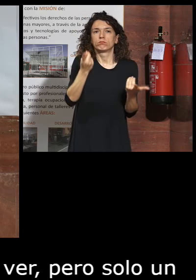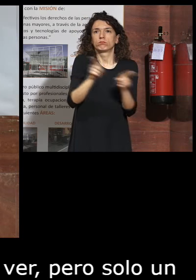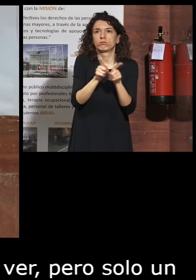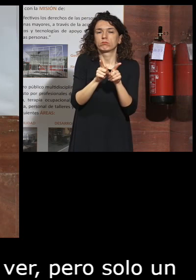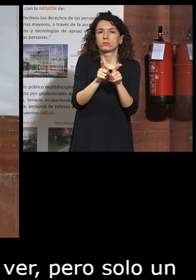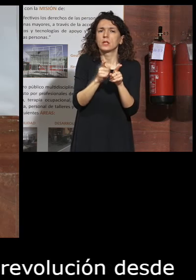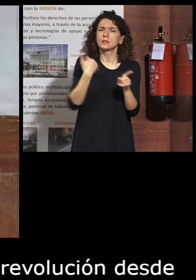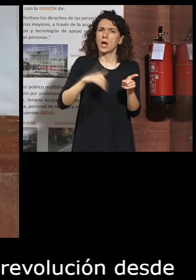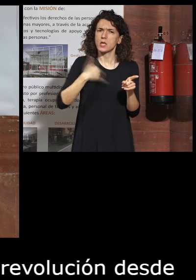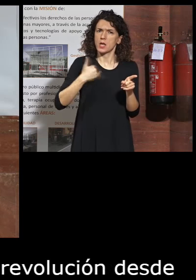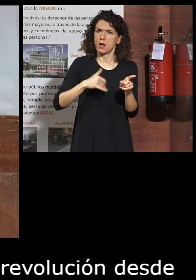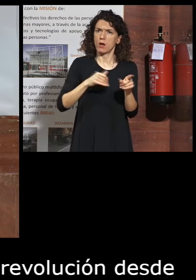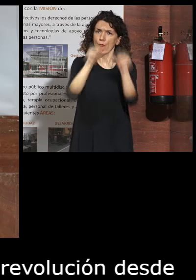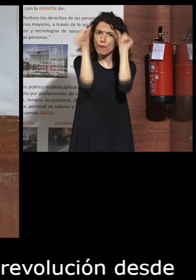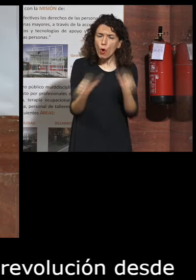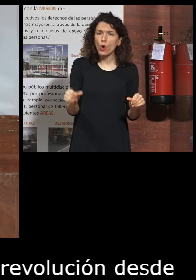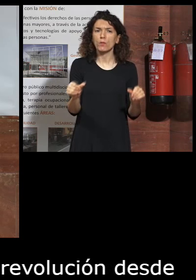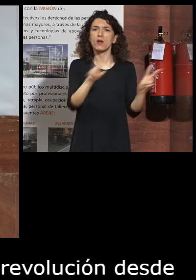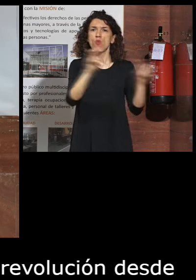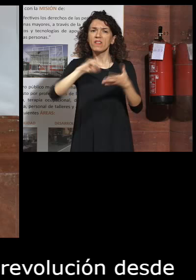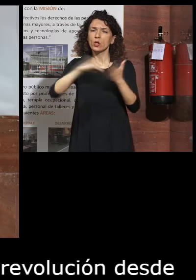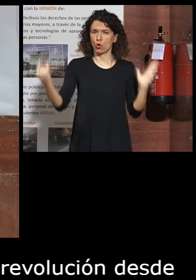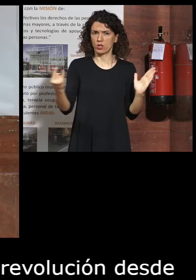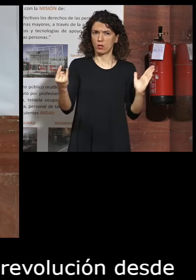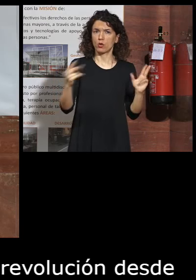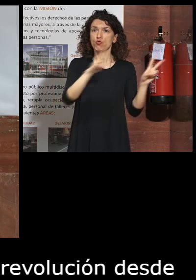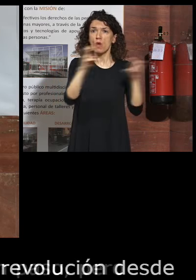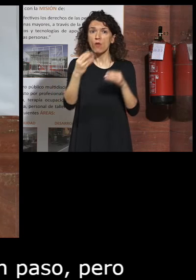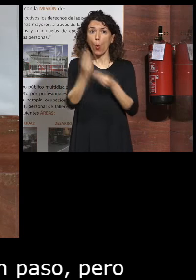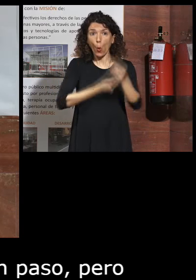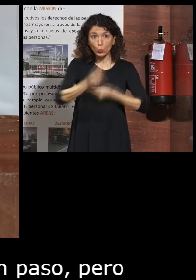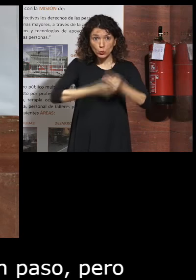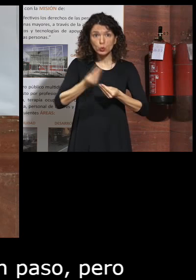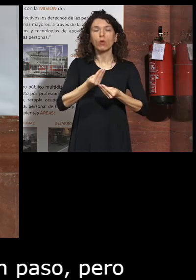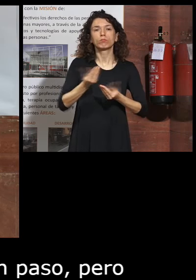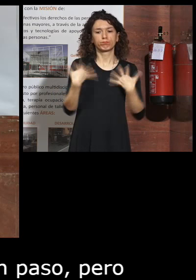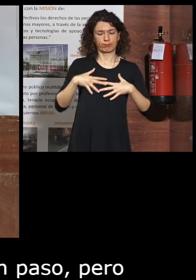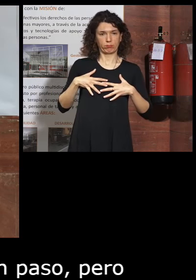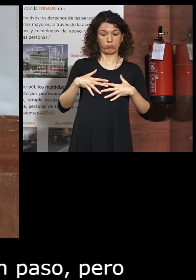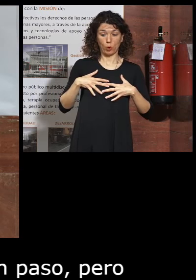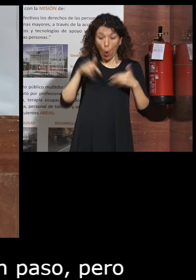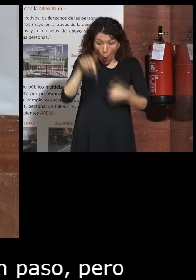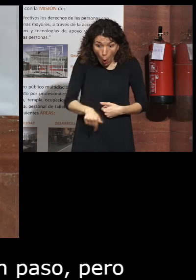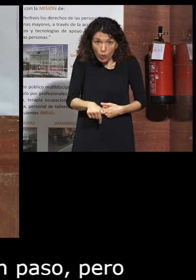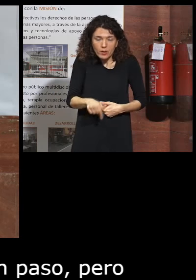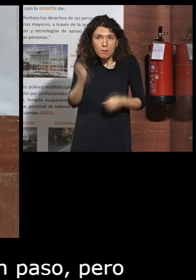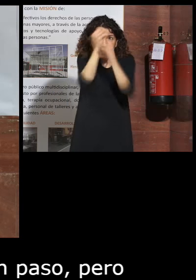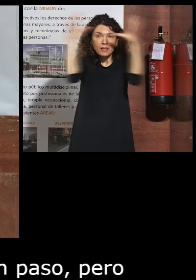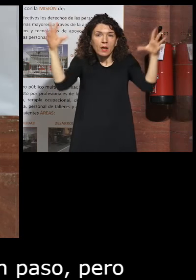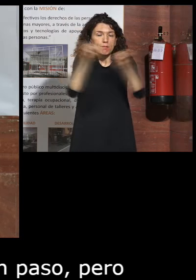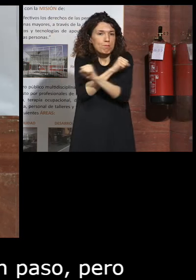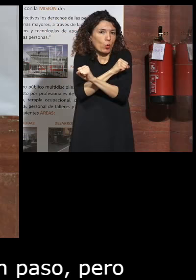interiorizado formas, nuevas tecnologías, nuevos usos, hoy desde luego que no podemos ni imaginar,